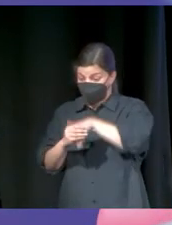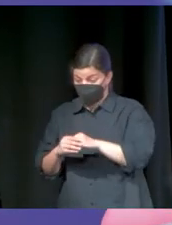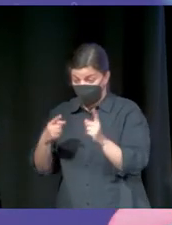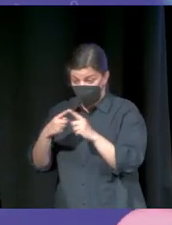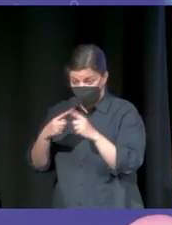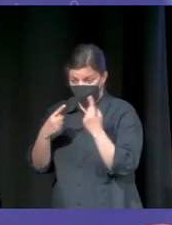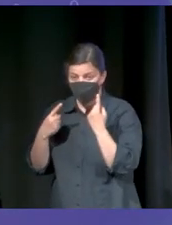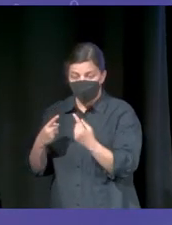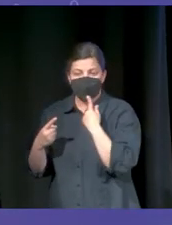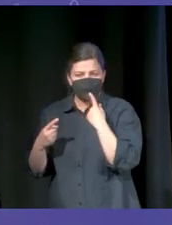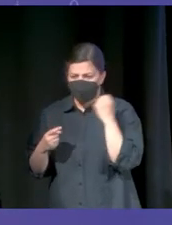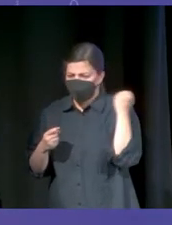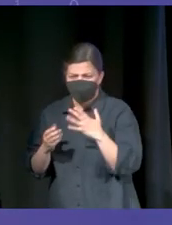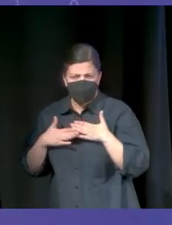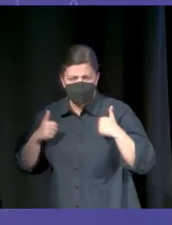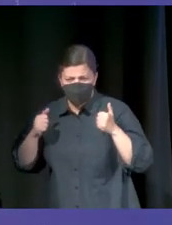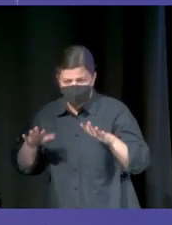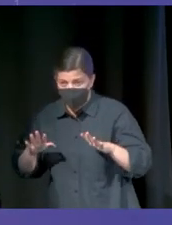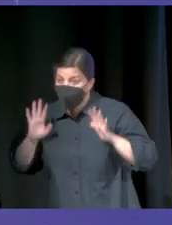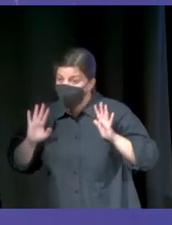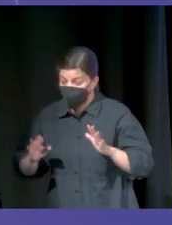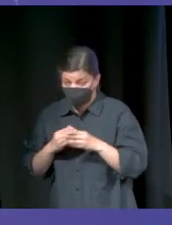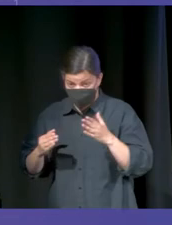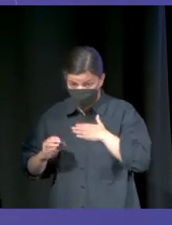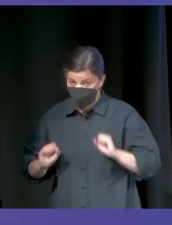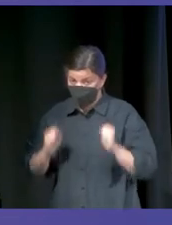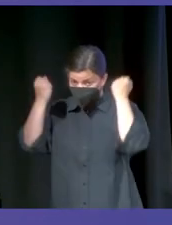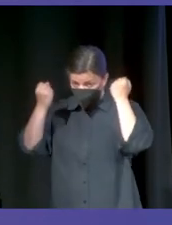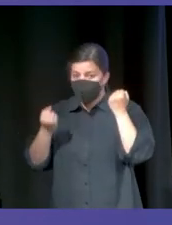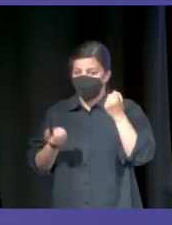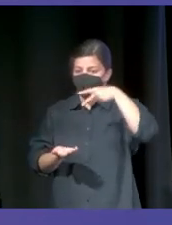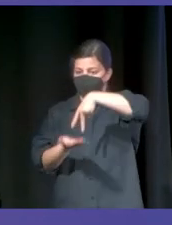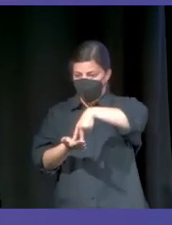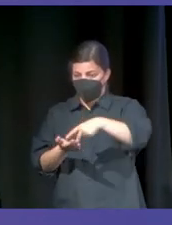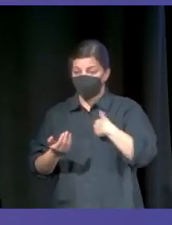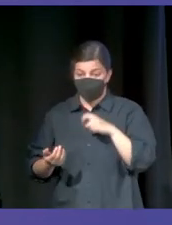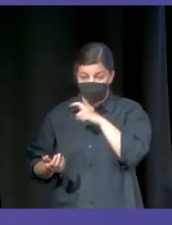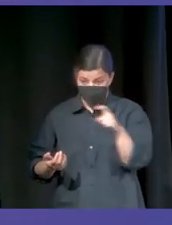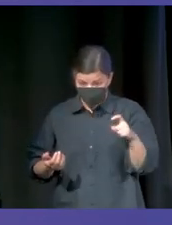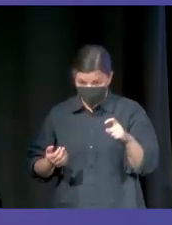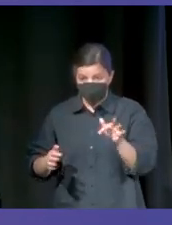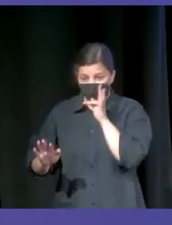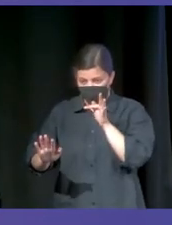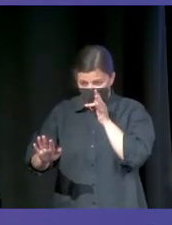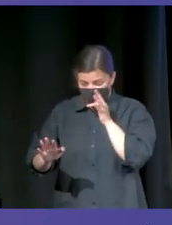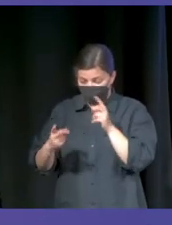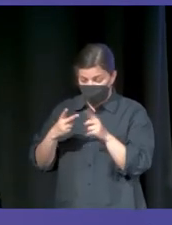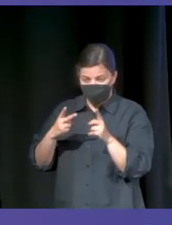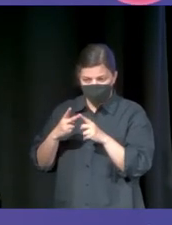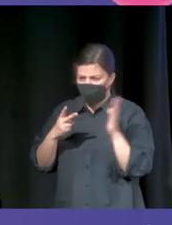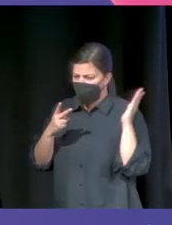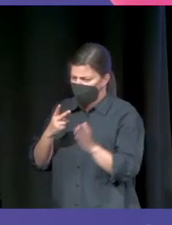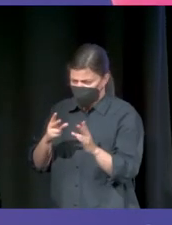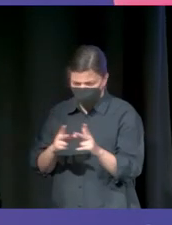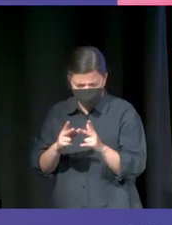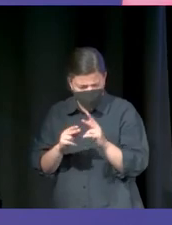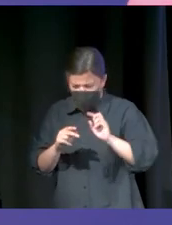que es, mata a quien haga falta, pero salva a mi cliente. Os pediría que os pongáis de pie. Cuando yo lo diga, todavía no. Los que votéis, hace el menor daño posible